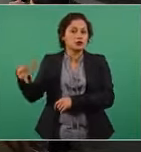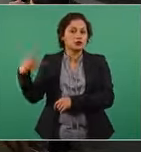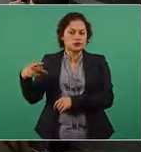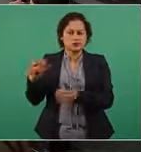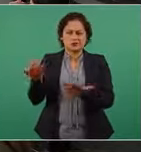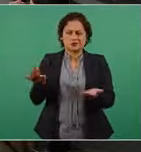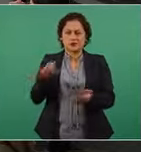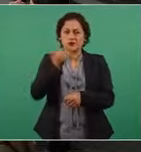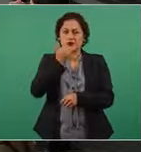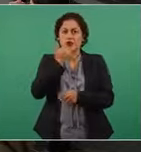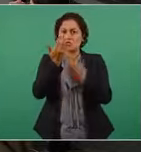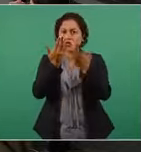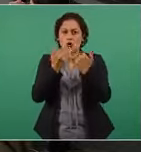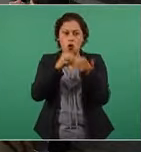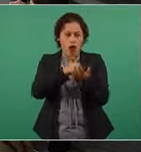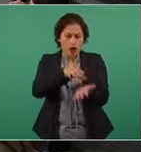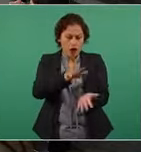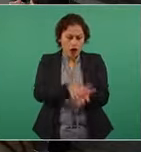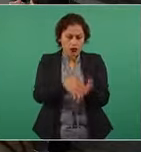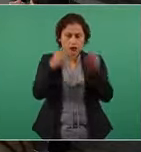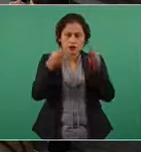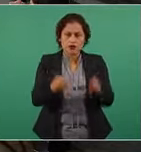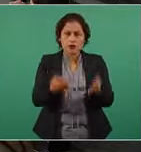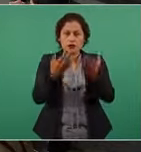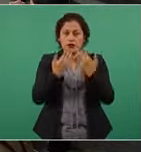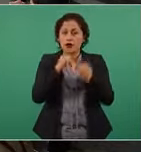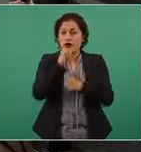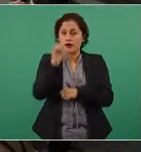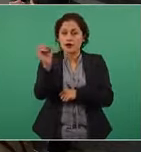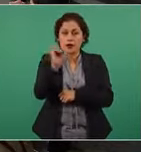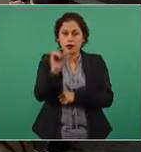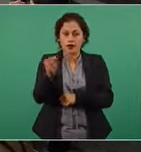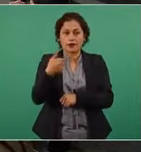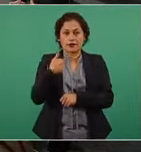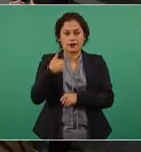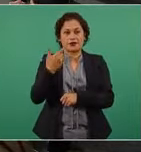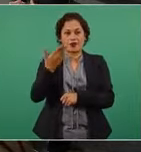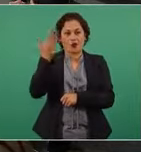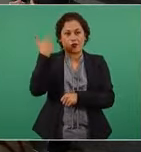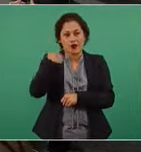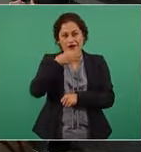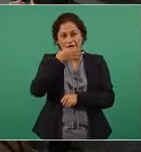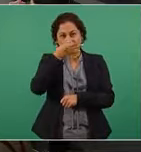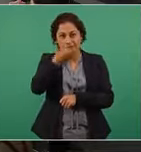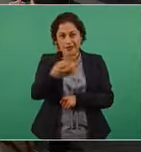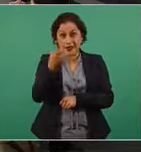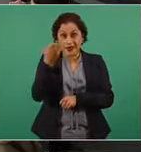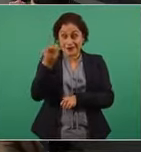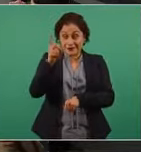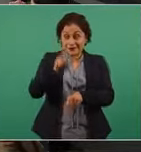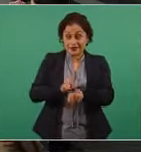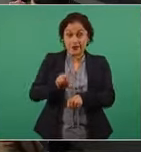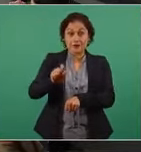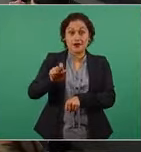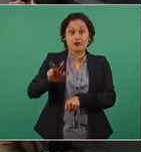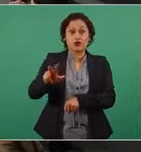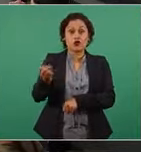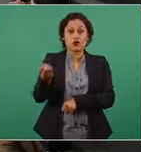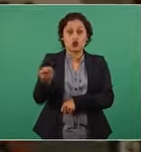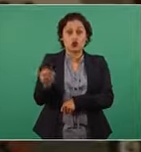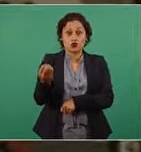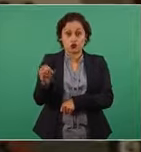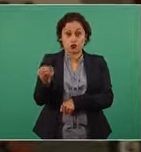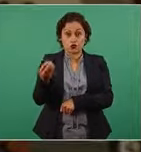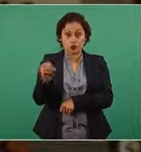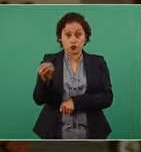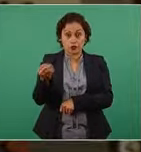y en donde yo le mencionaba a usted también ese 28 de octubre que